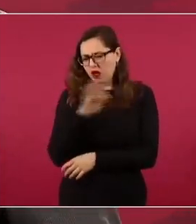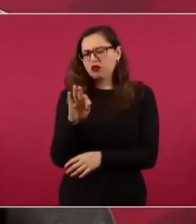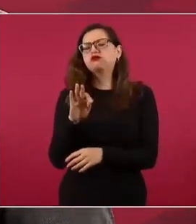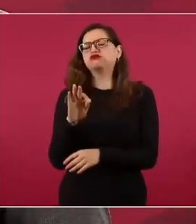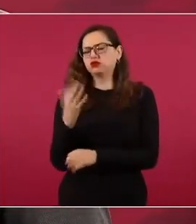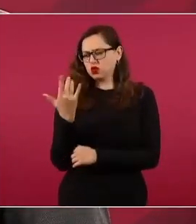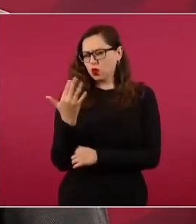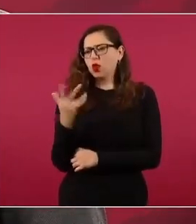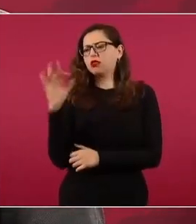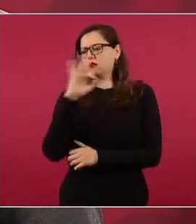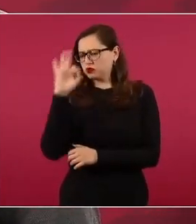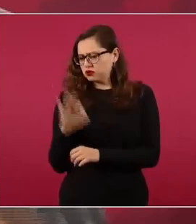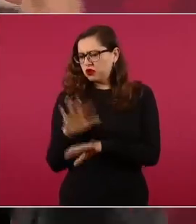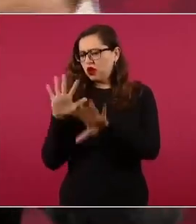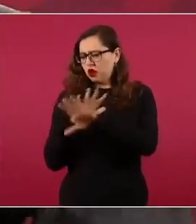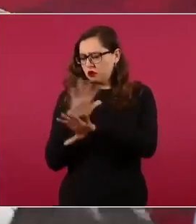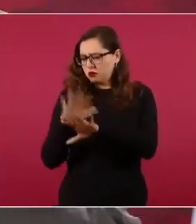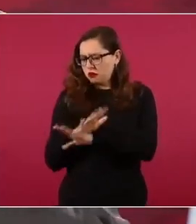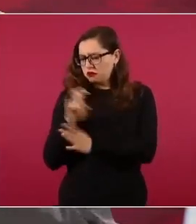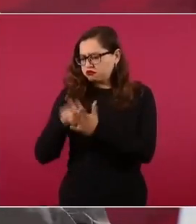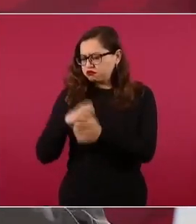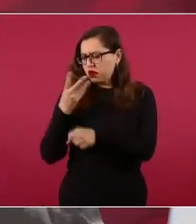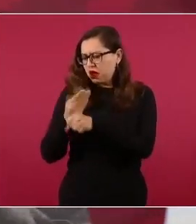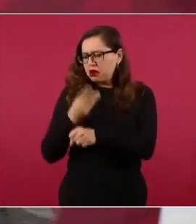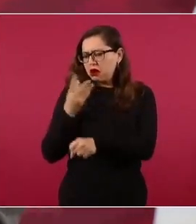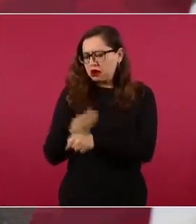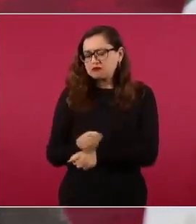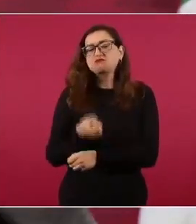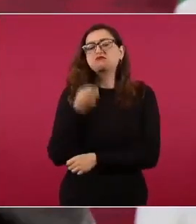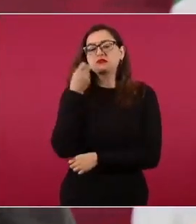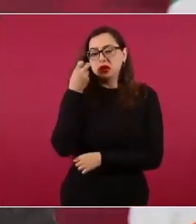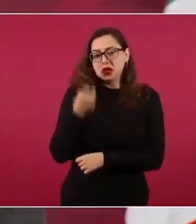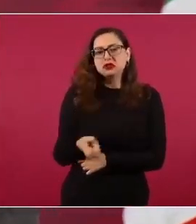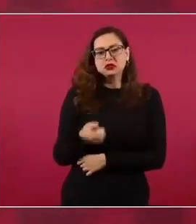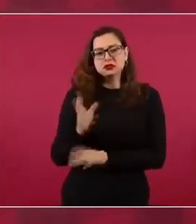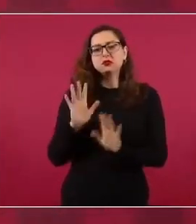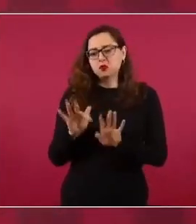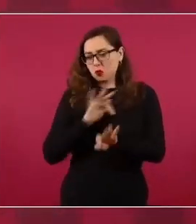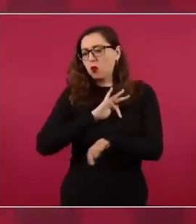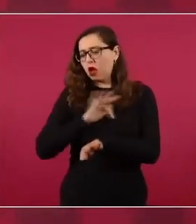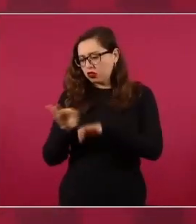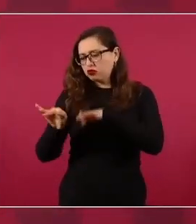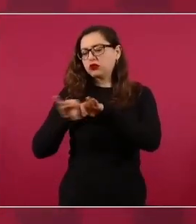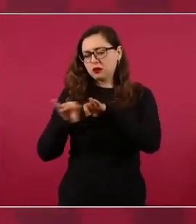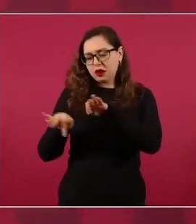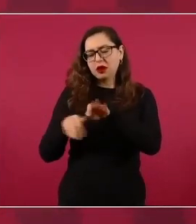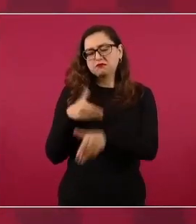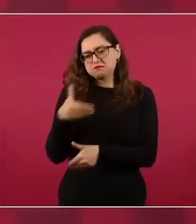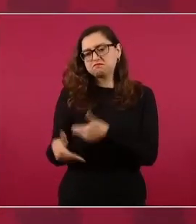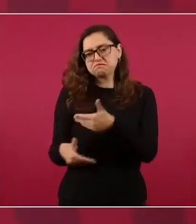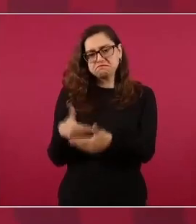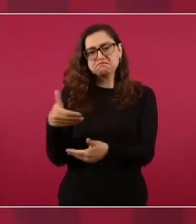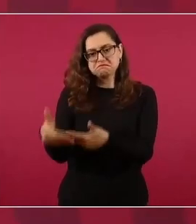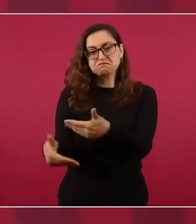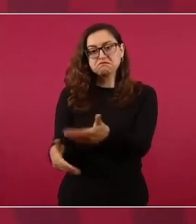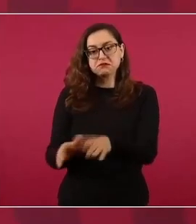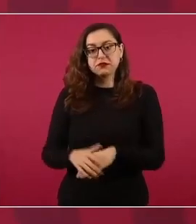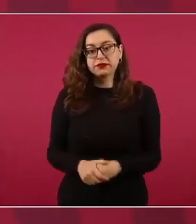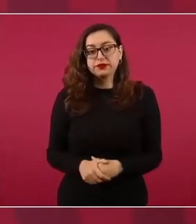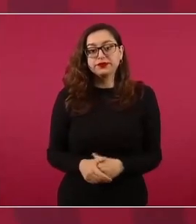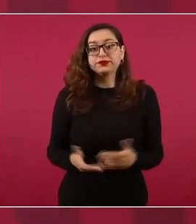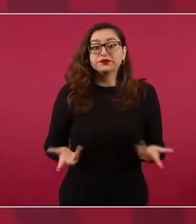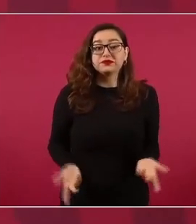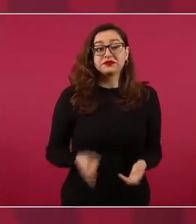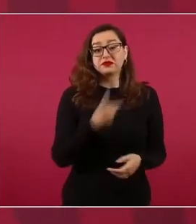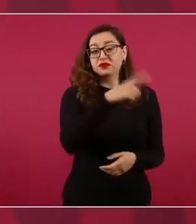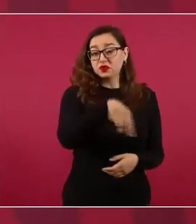Entonces, sí, rechazan porque no